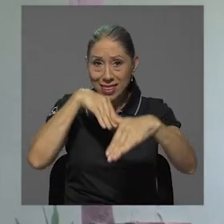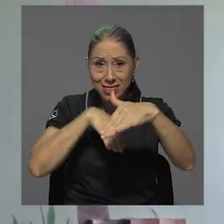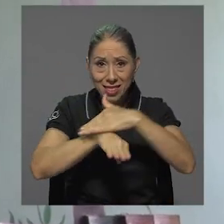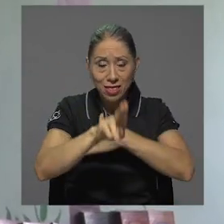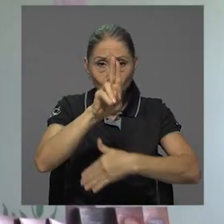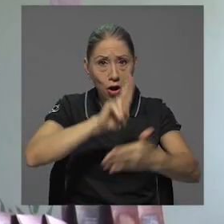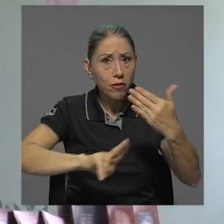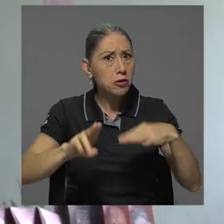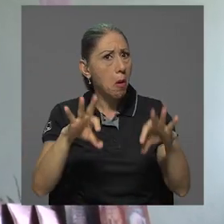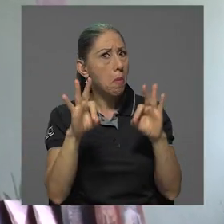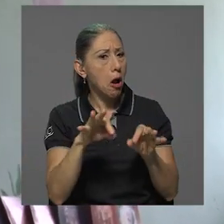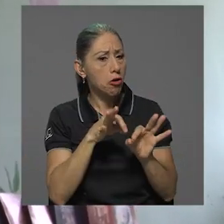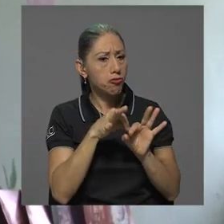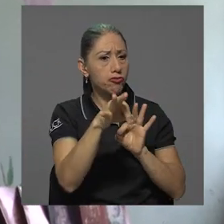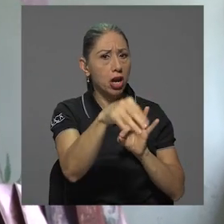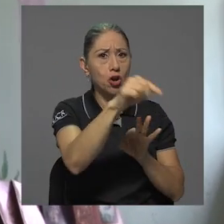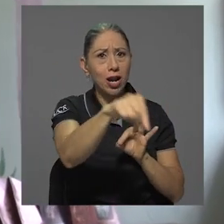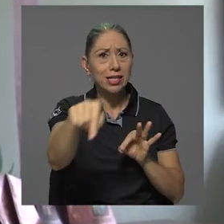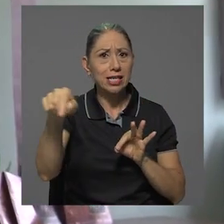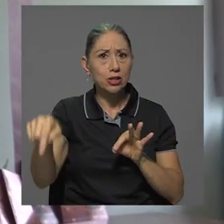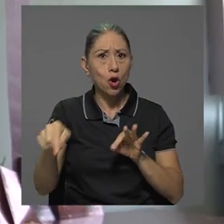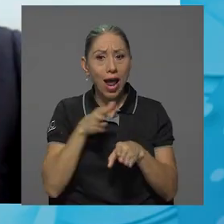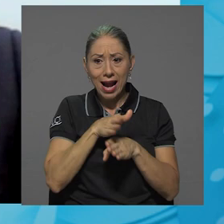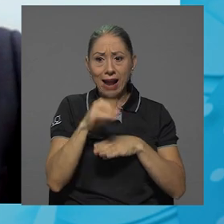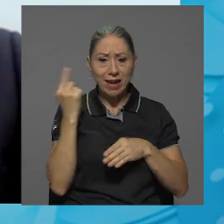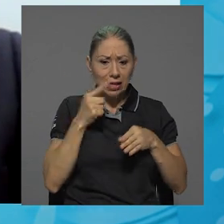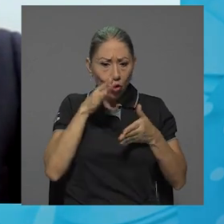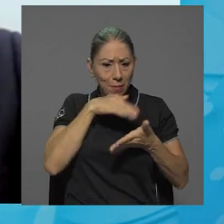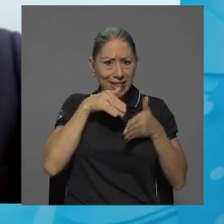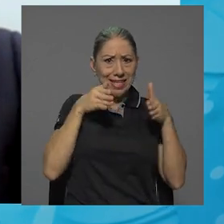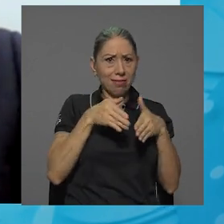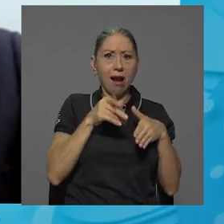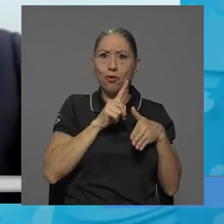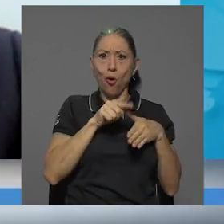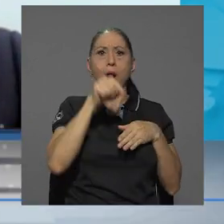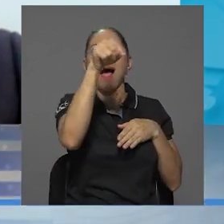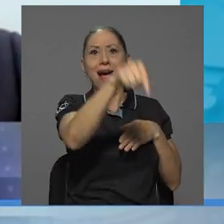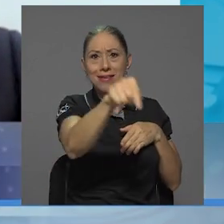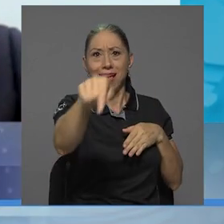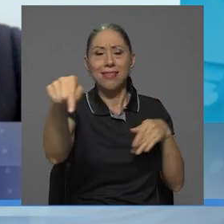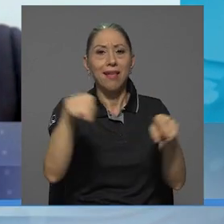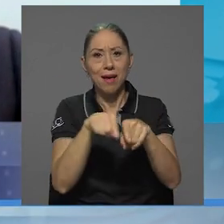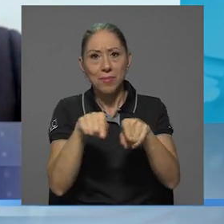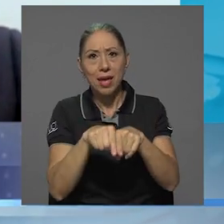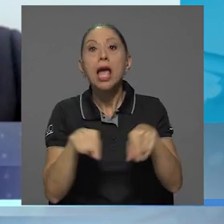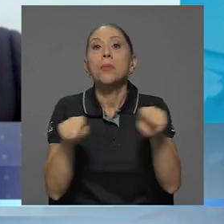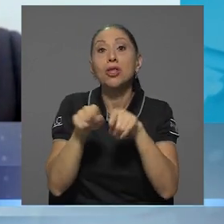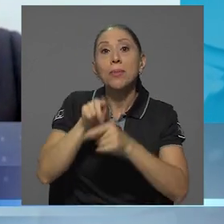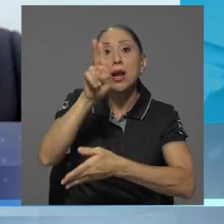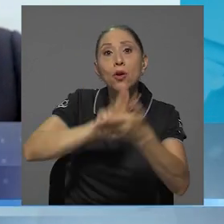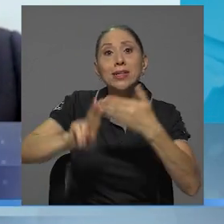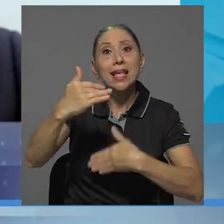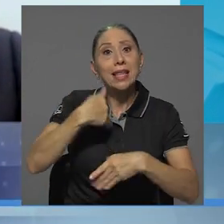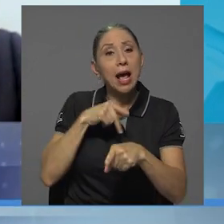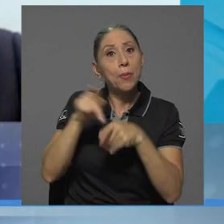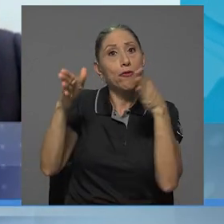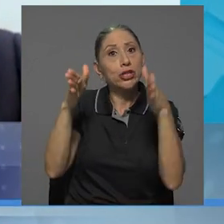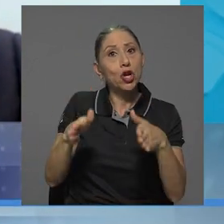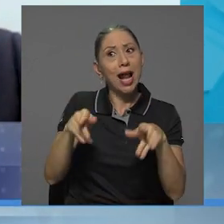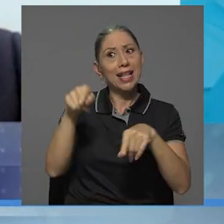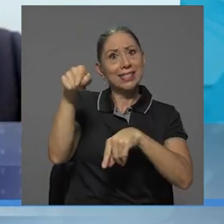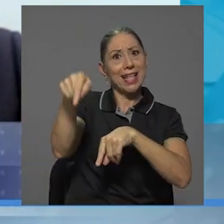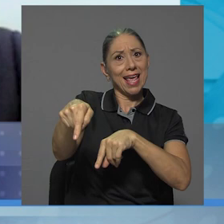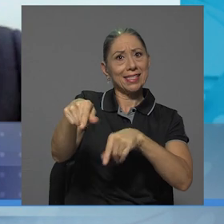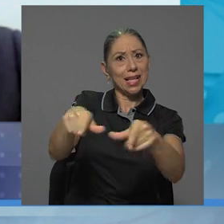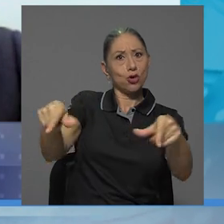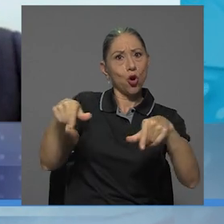universidad con la regionalización y la desconcentración de carreras, sino también que la comunidad se fortalezca de profesionales capacitados que puedan incidir en esa